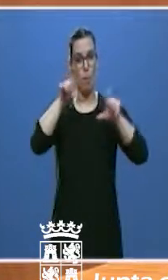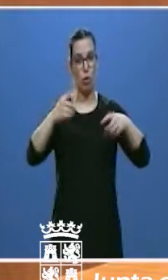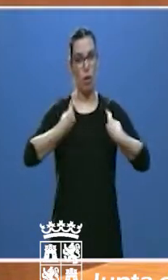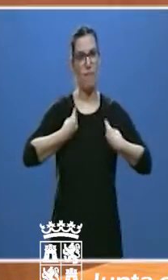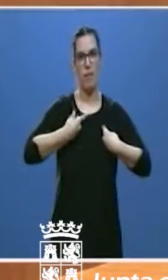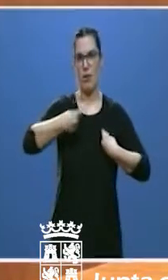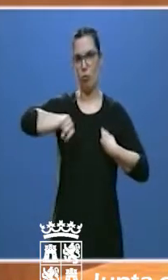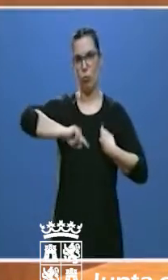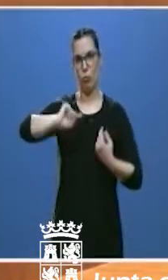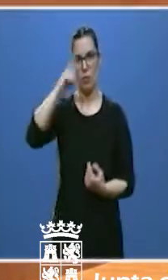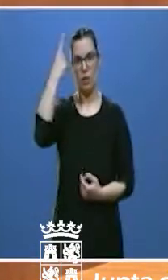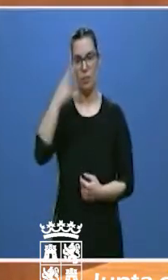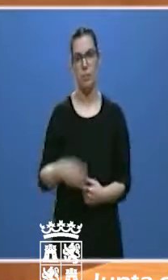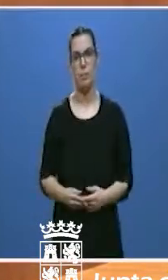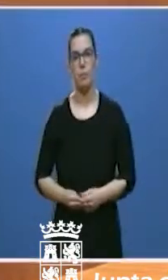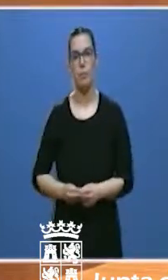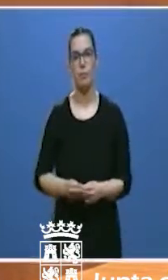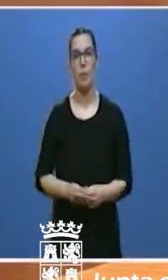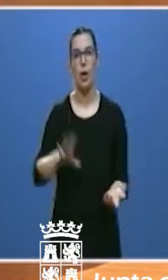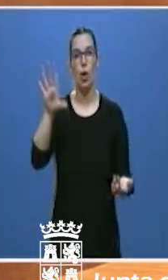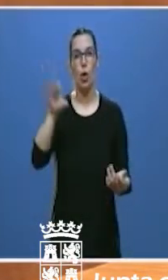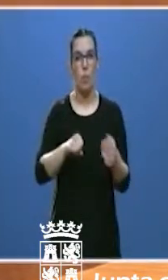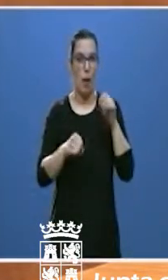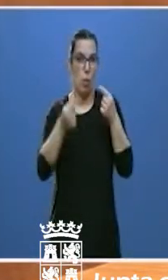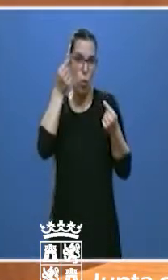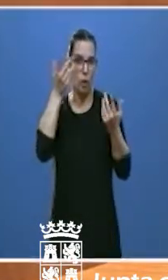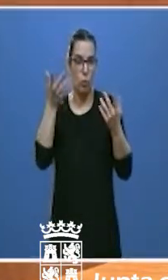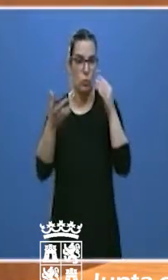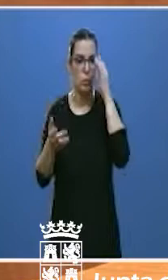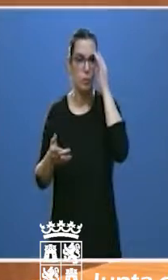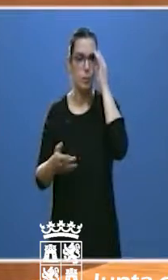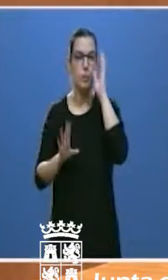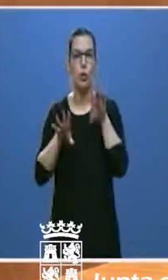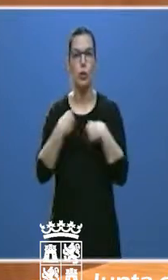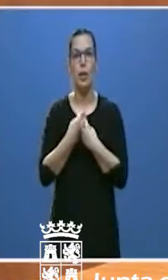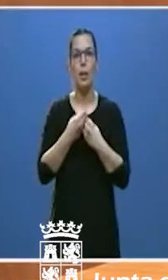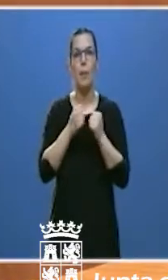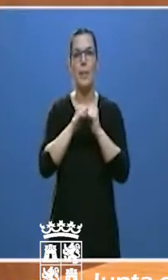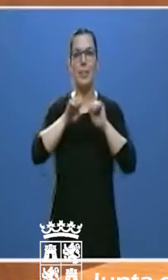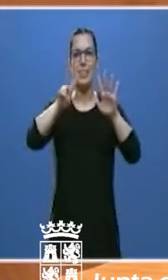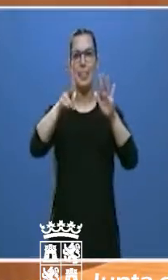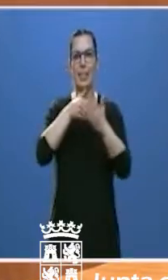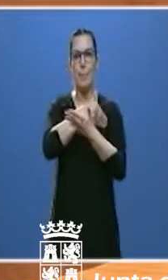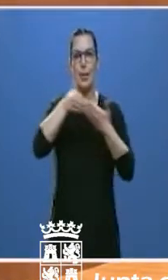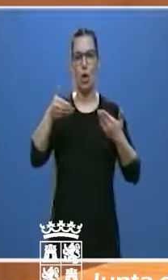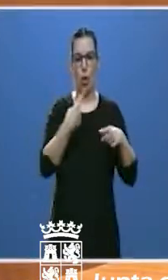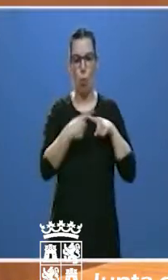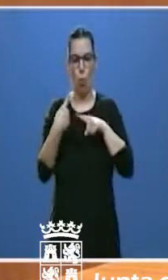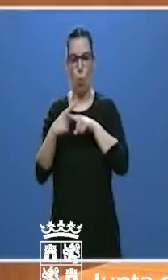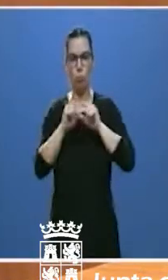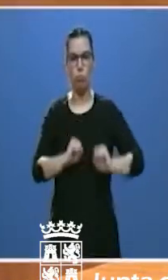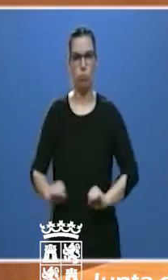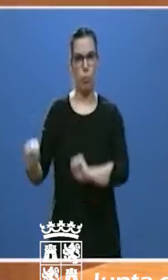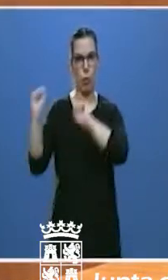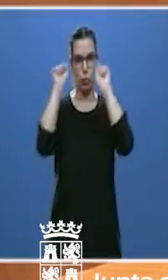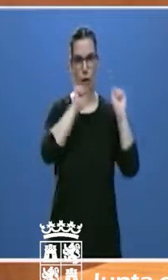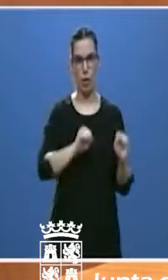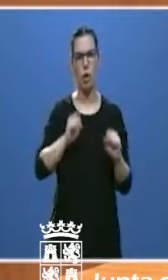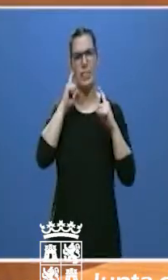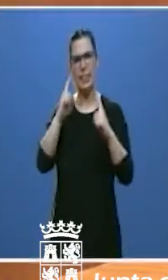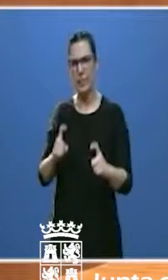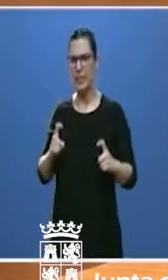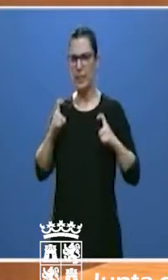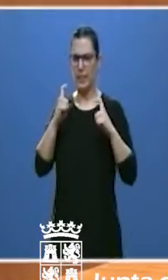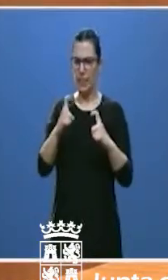Hemos comprado, un dato, un total de 27 millones de unidades con un ingente esfuerzo